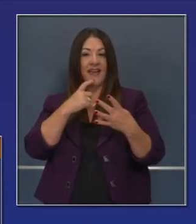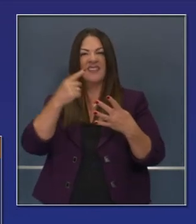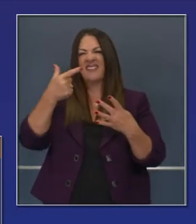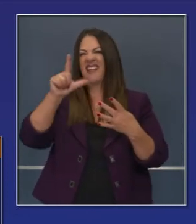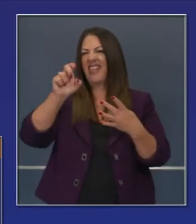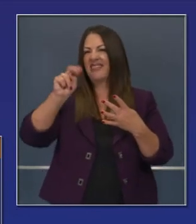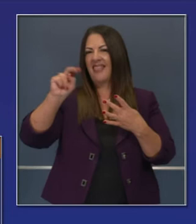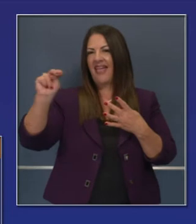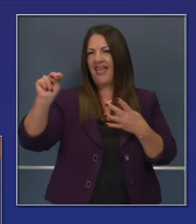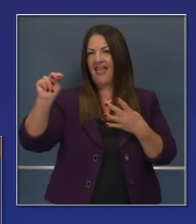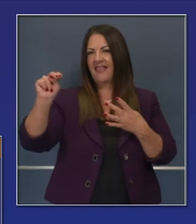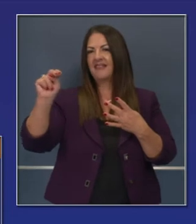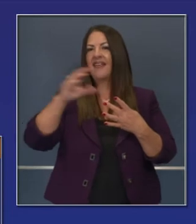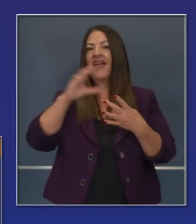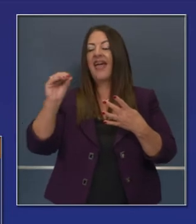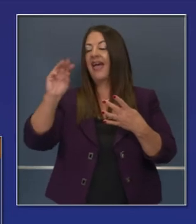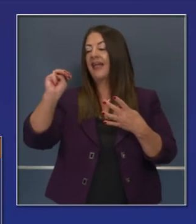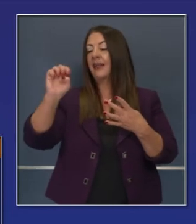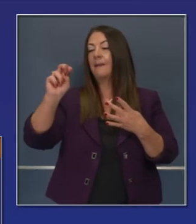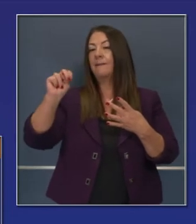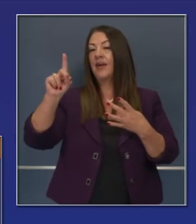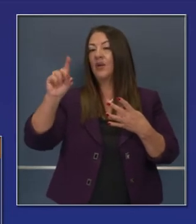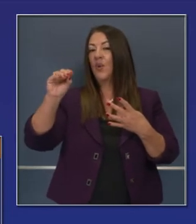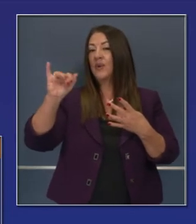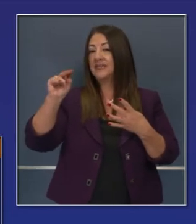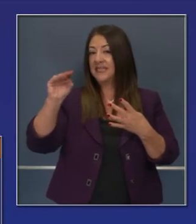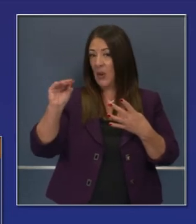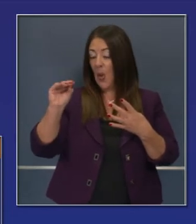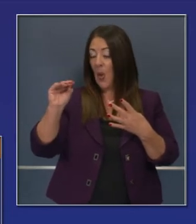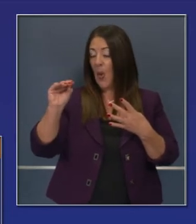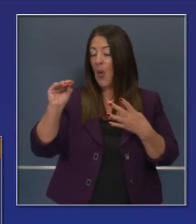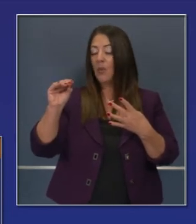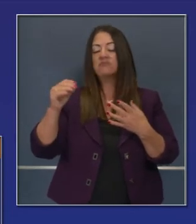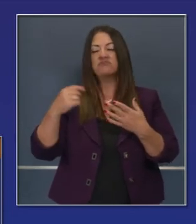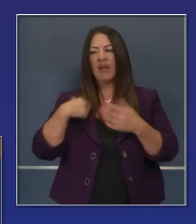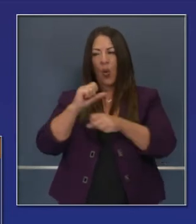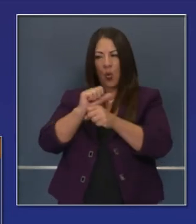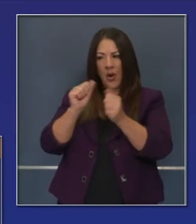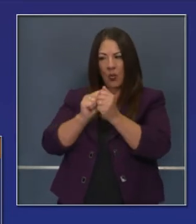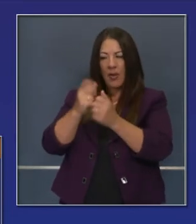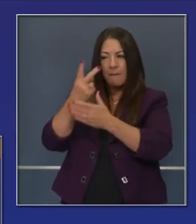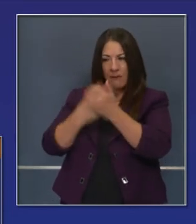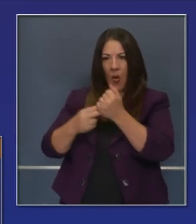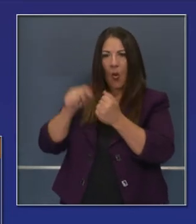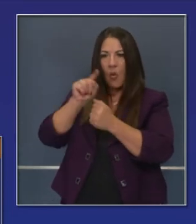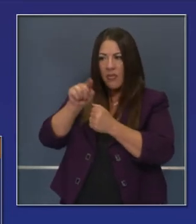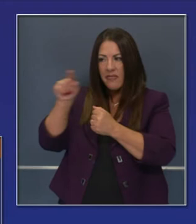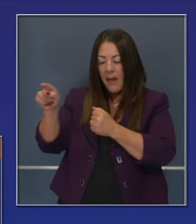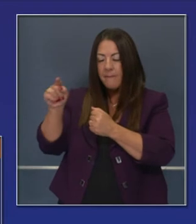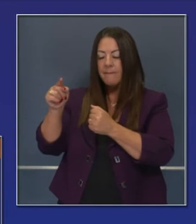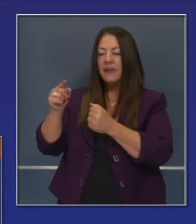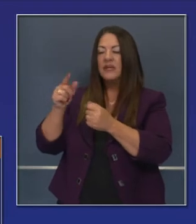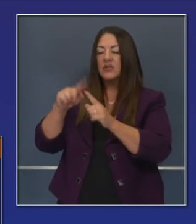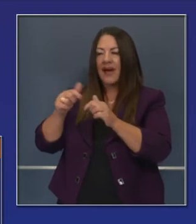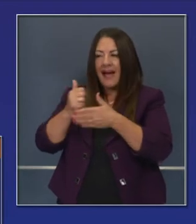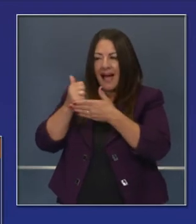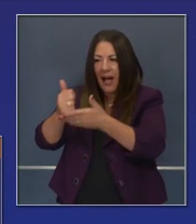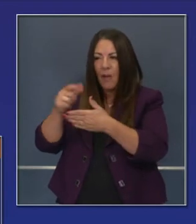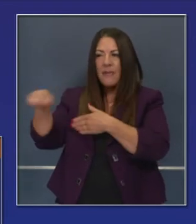trabajé estrechamente en los últimos meses con funcionarios ahí para hacer intervenciones, reducir la transmisión,